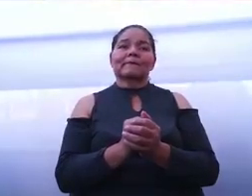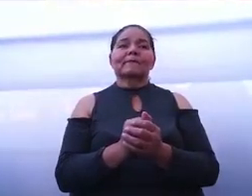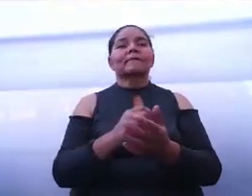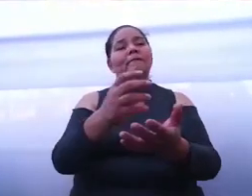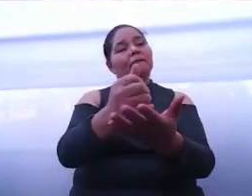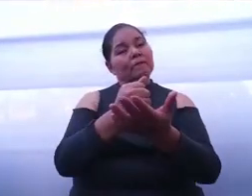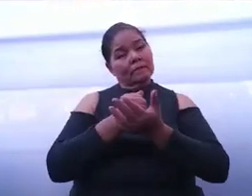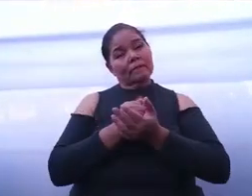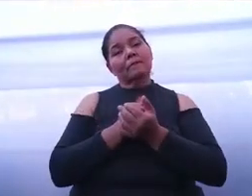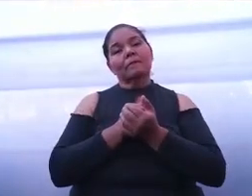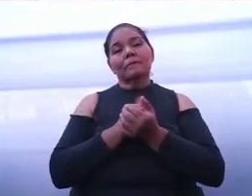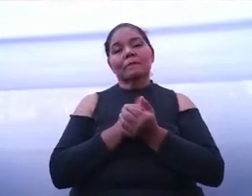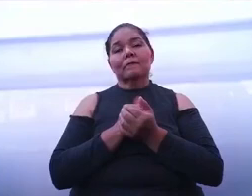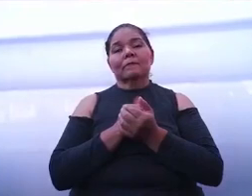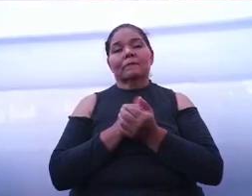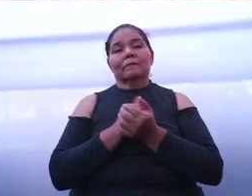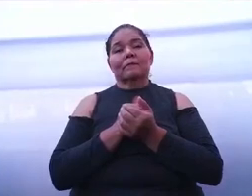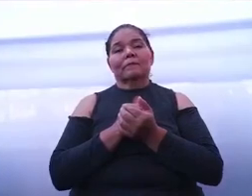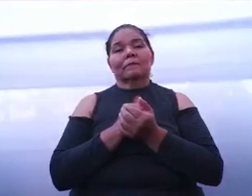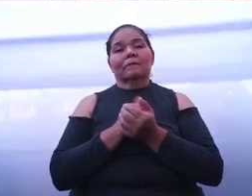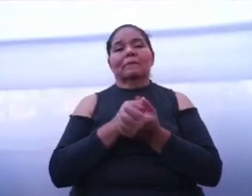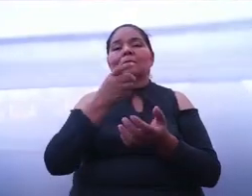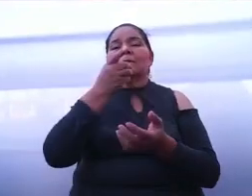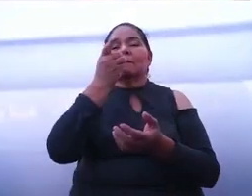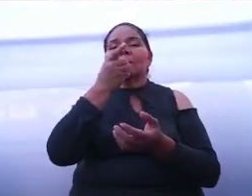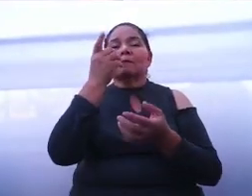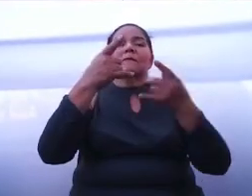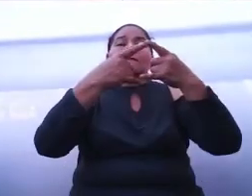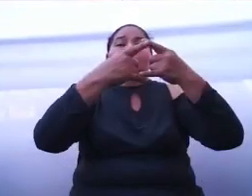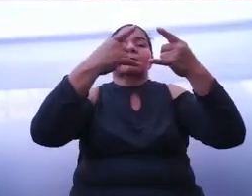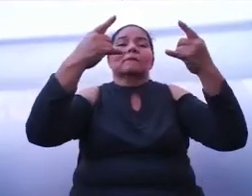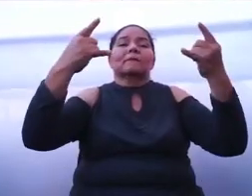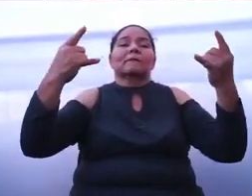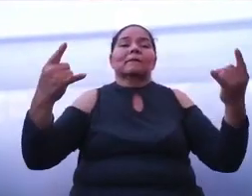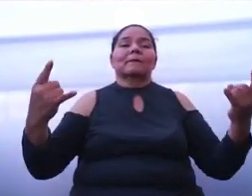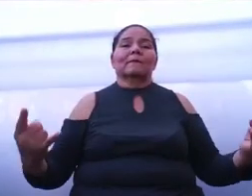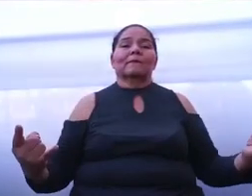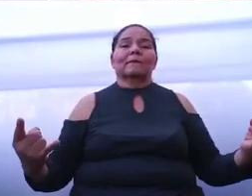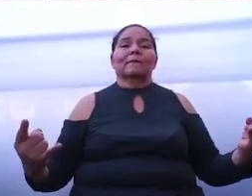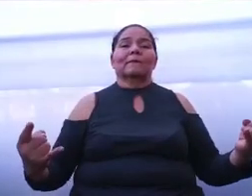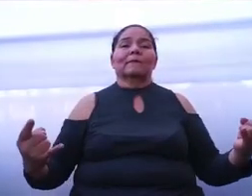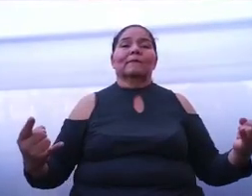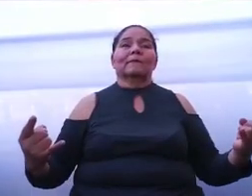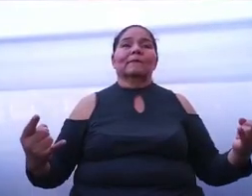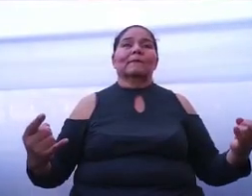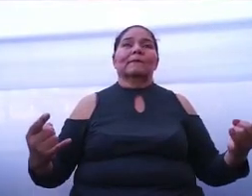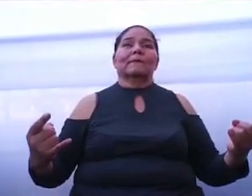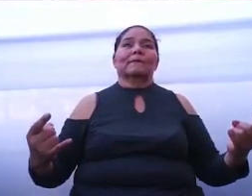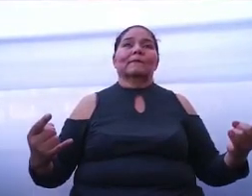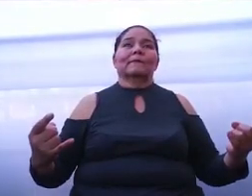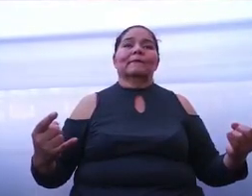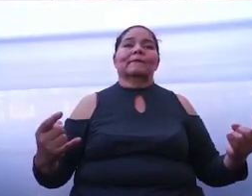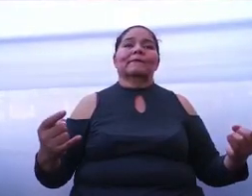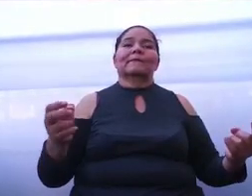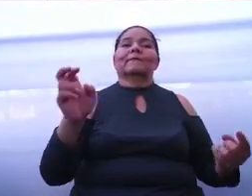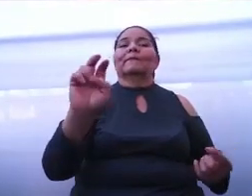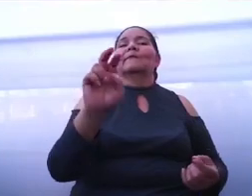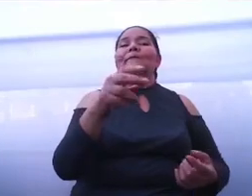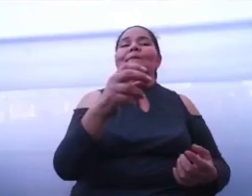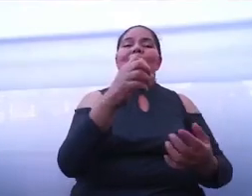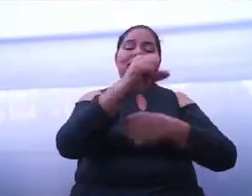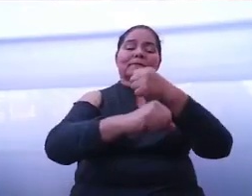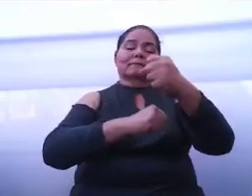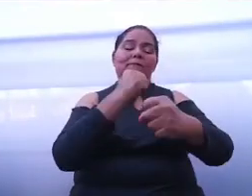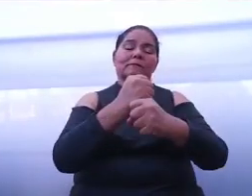Ayúdame a narrar la historia de estos tres años,